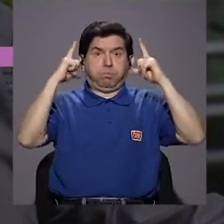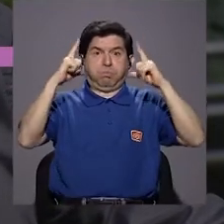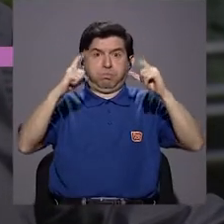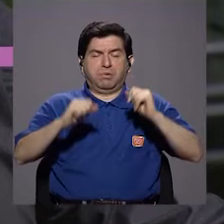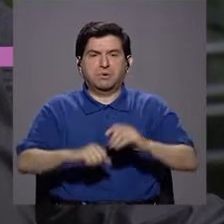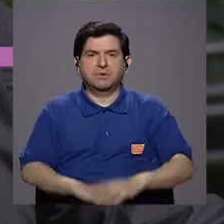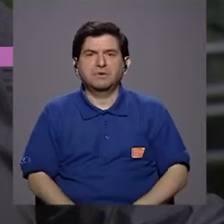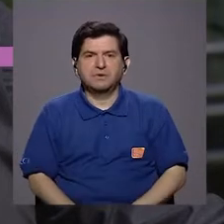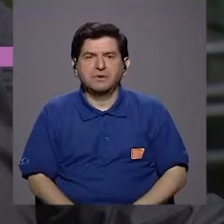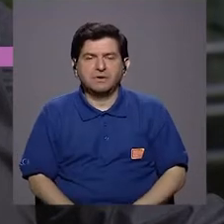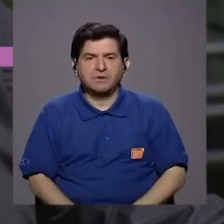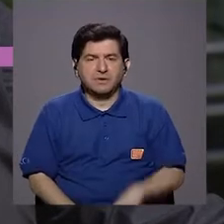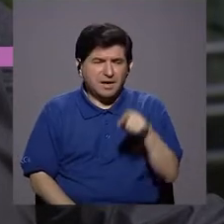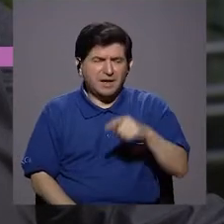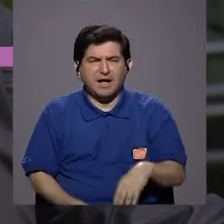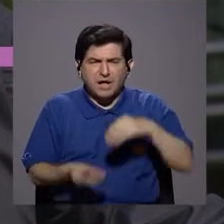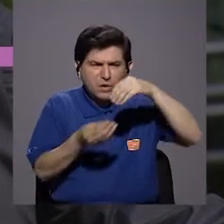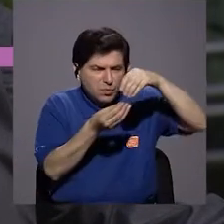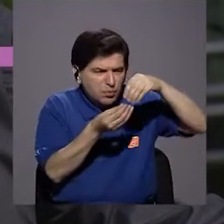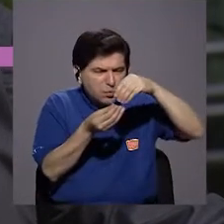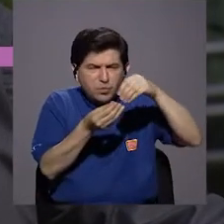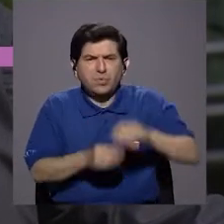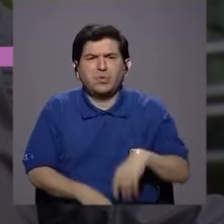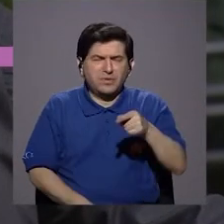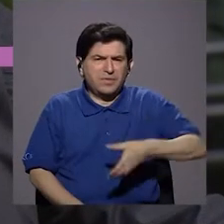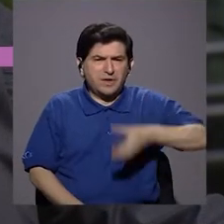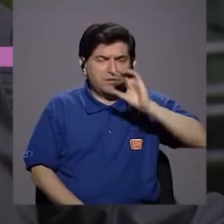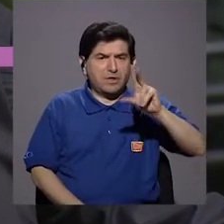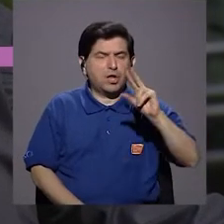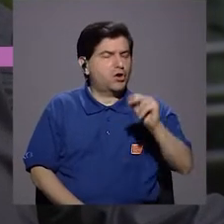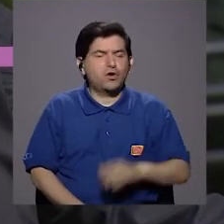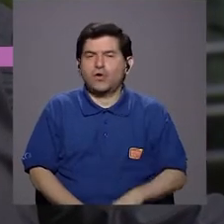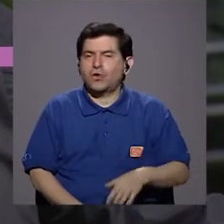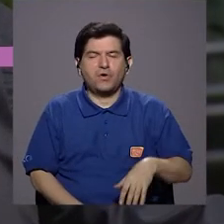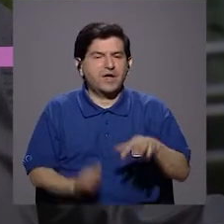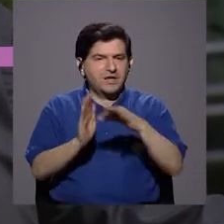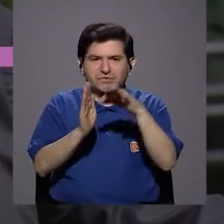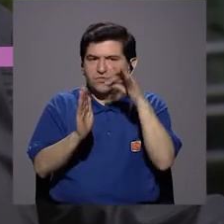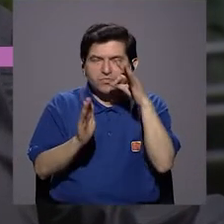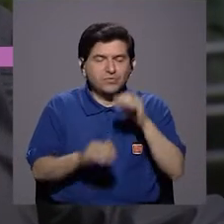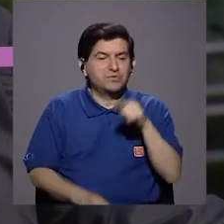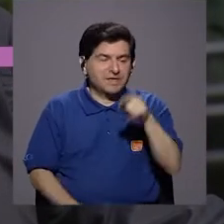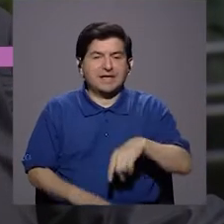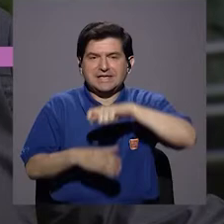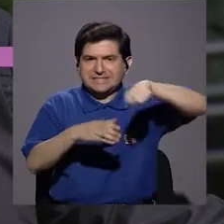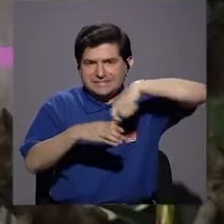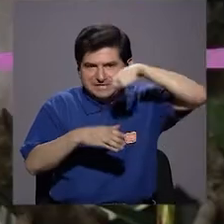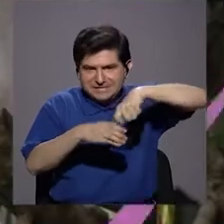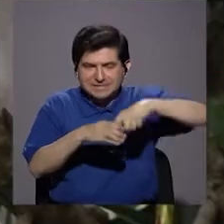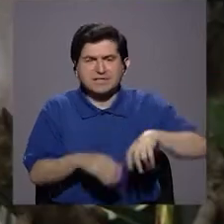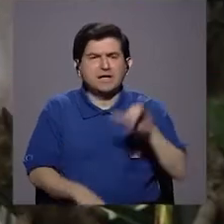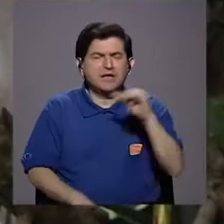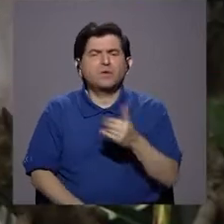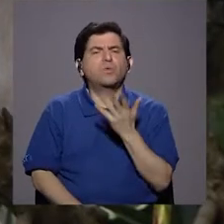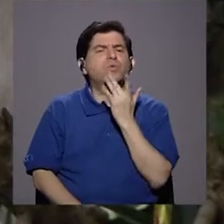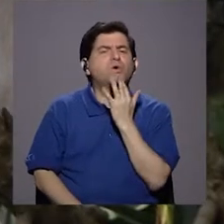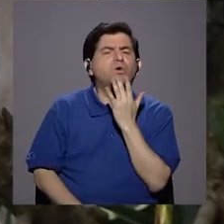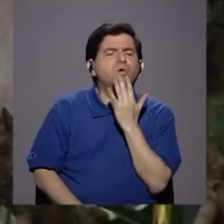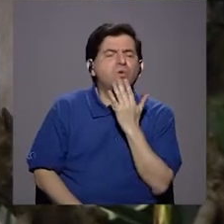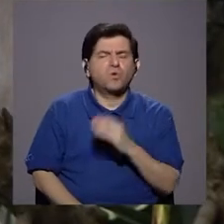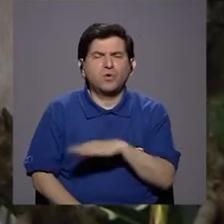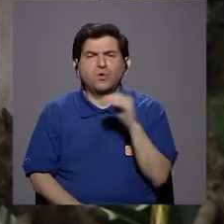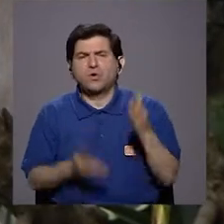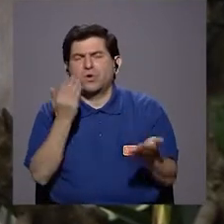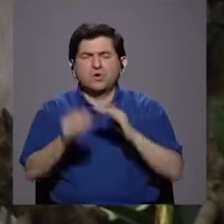espesor o la consistencia de esa bebida no es tanto por la fruta, sino por la cantidad de azúcar que lleva, Y supongo que también el color y